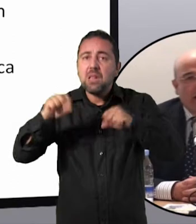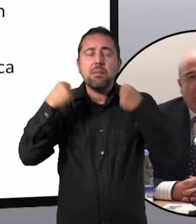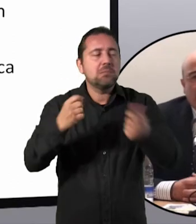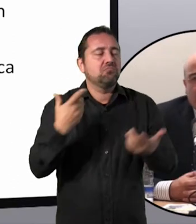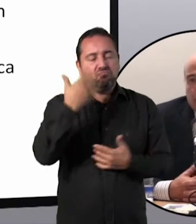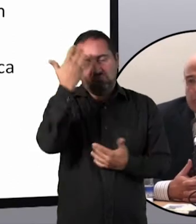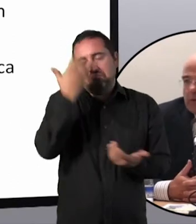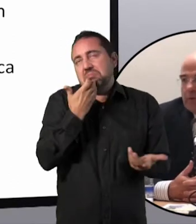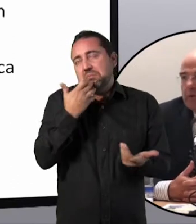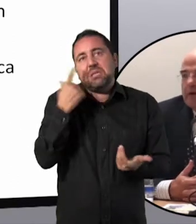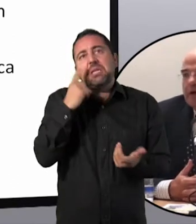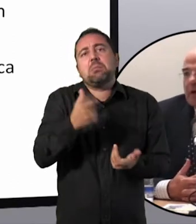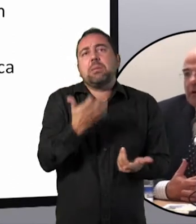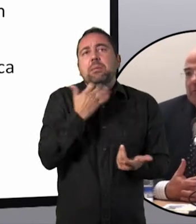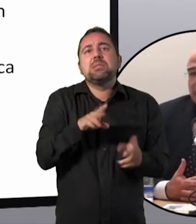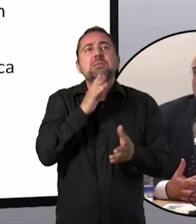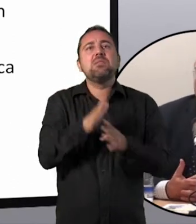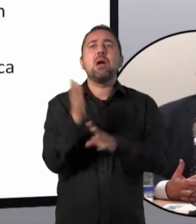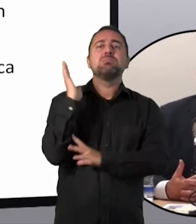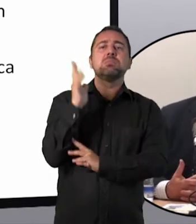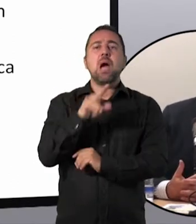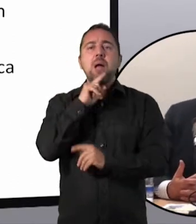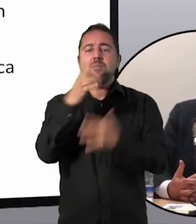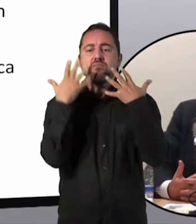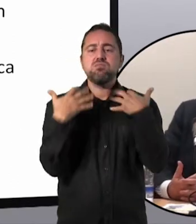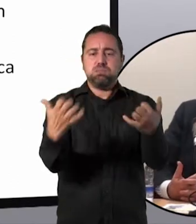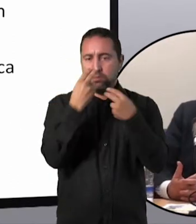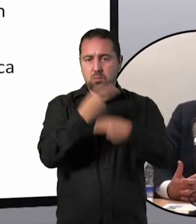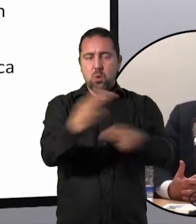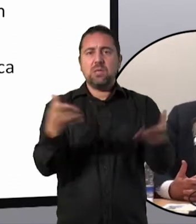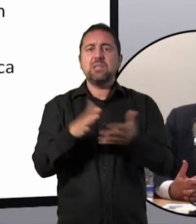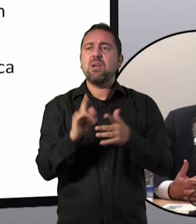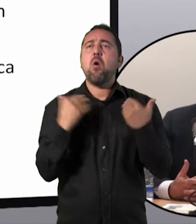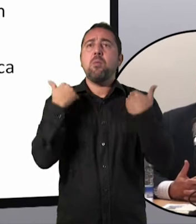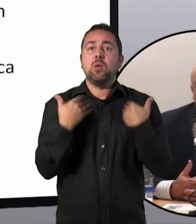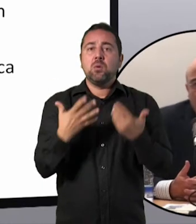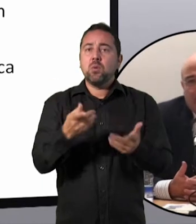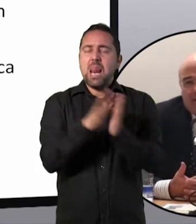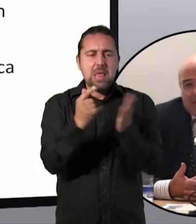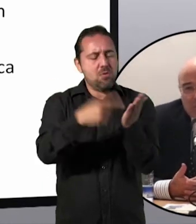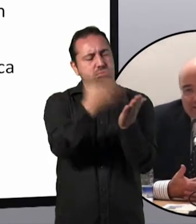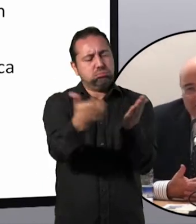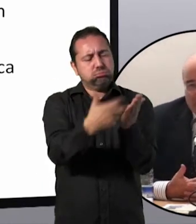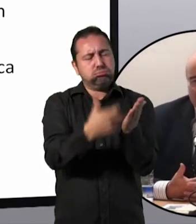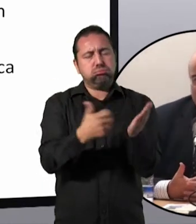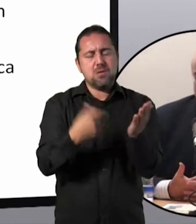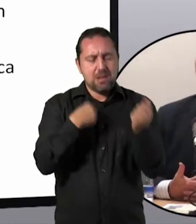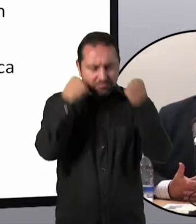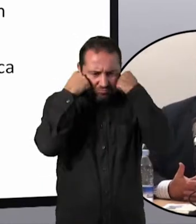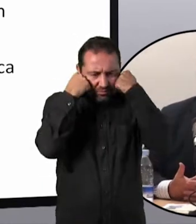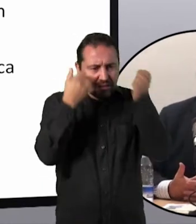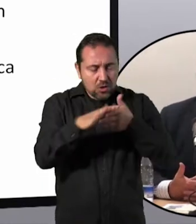una típica, hablar en público. Hablar en público es una competencia que por mucho que escribas en un libro, no vas a